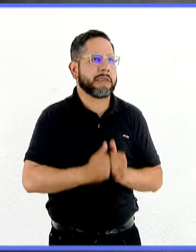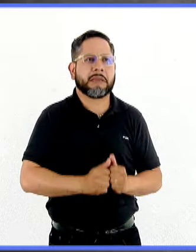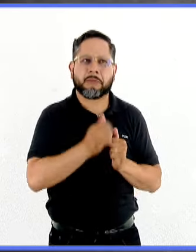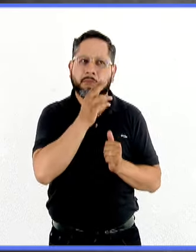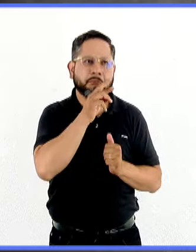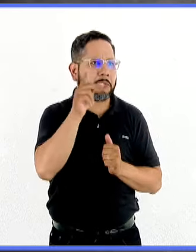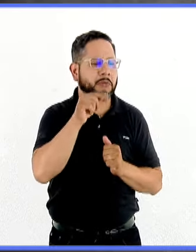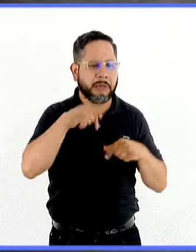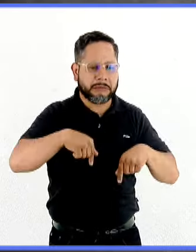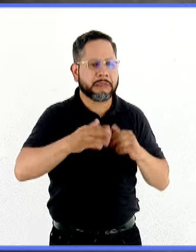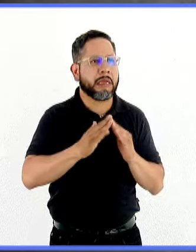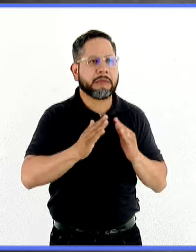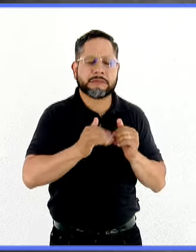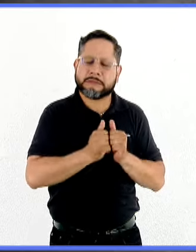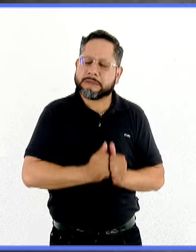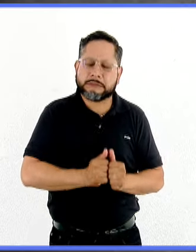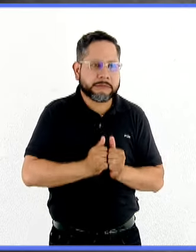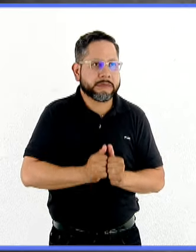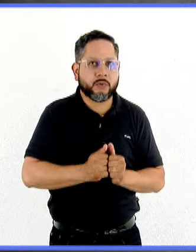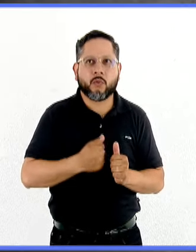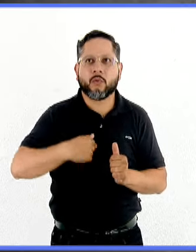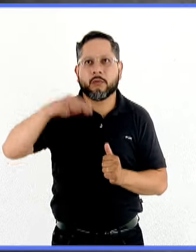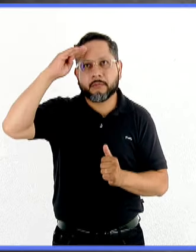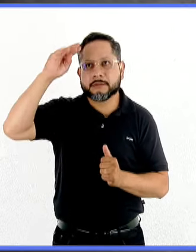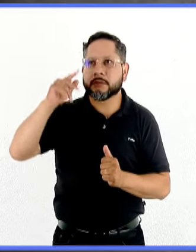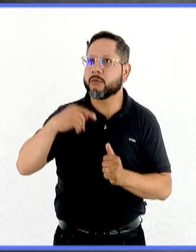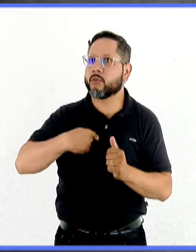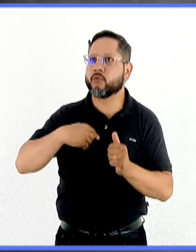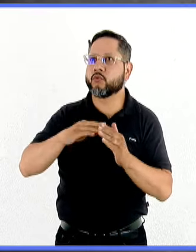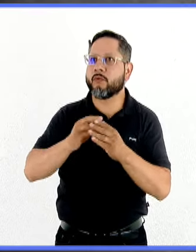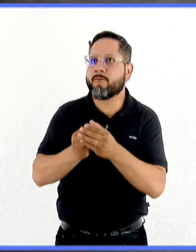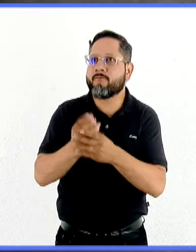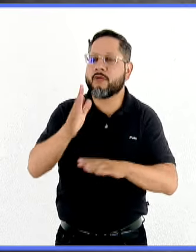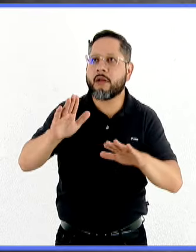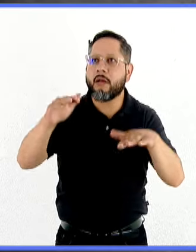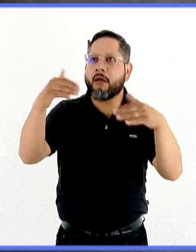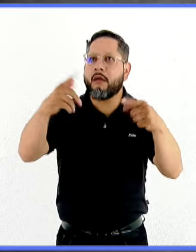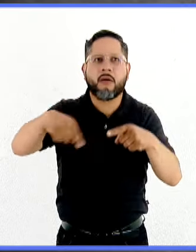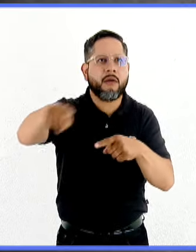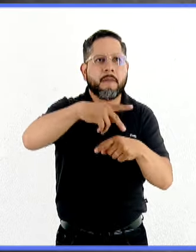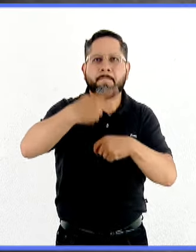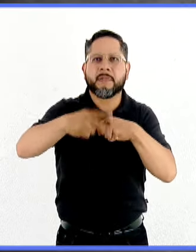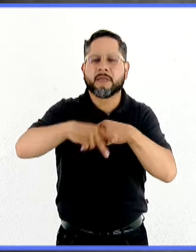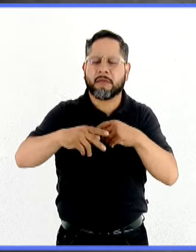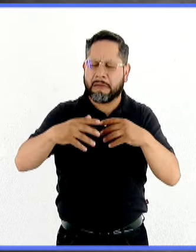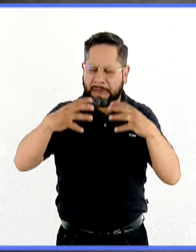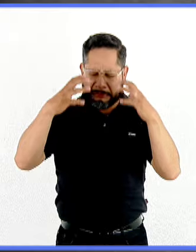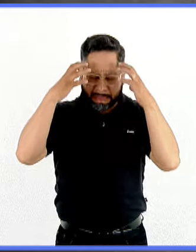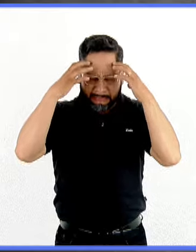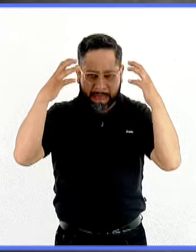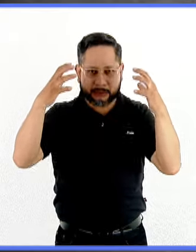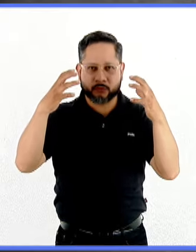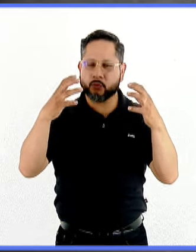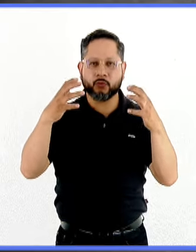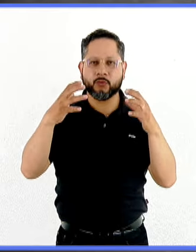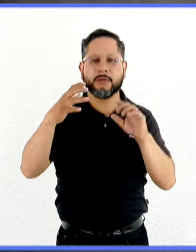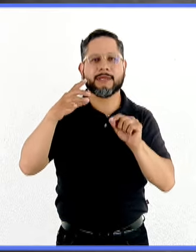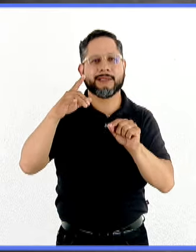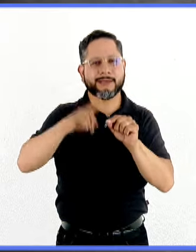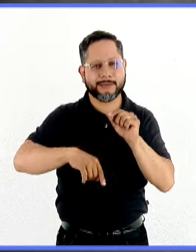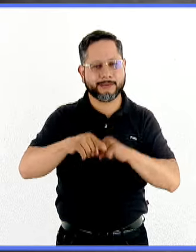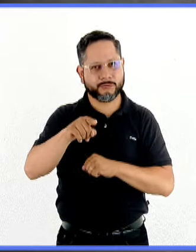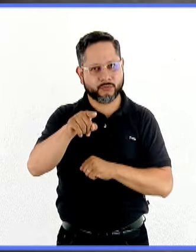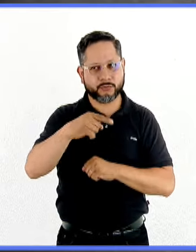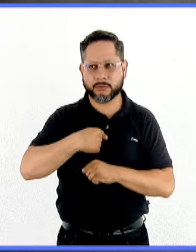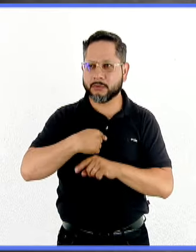todo el tiempo estoy pensando en cosas, obviamente catastróficas, y mi ambiente lo ve, creo que es muy importante justamente quitarle esos sesgos de